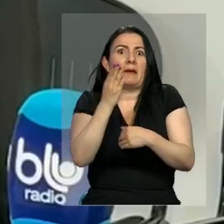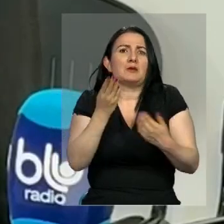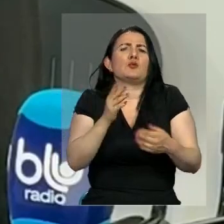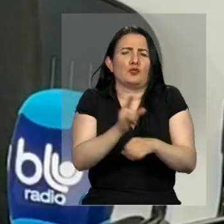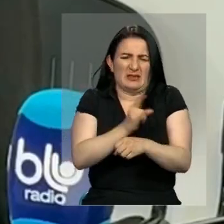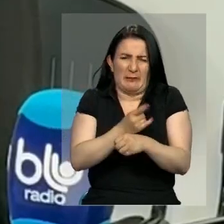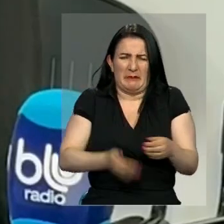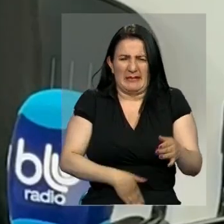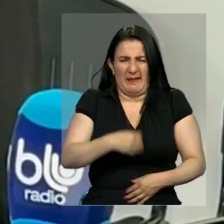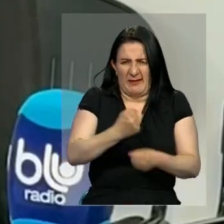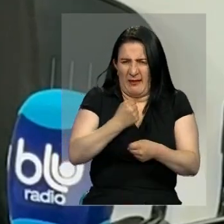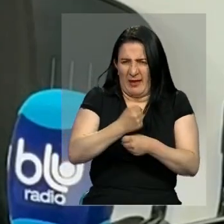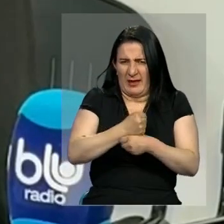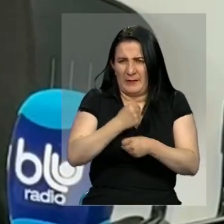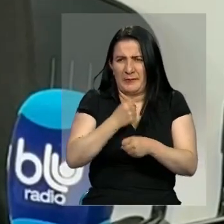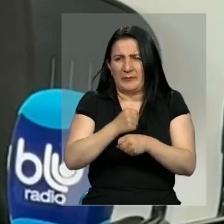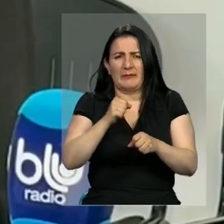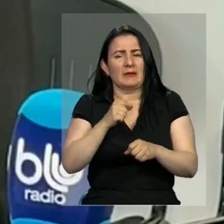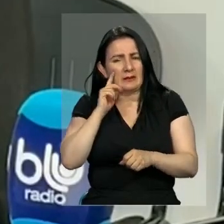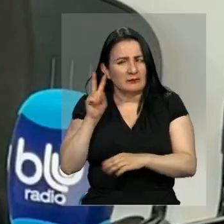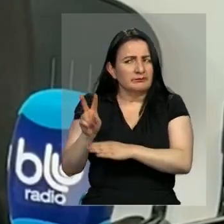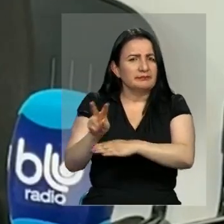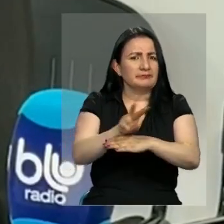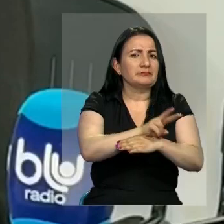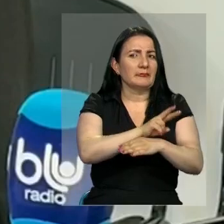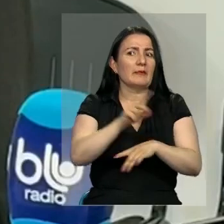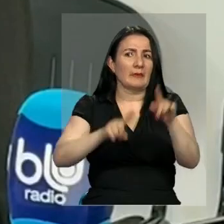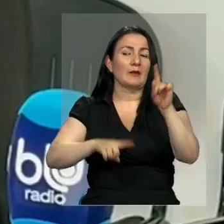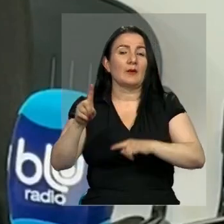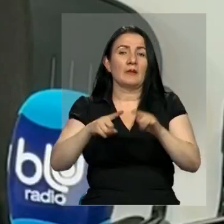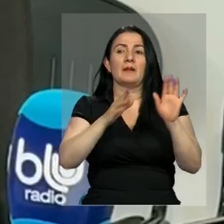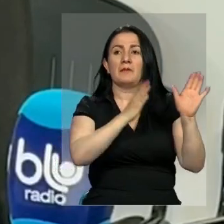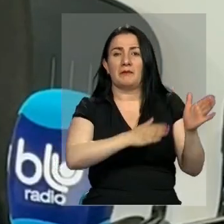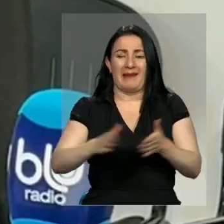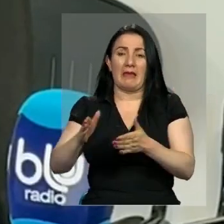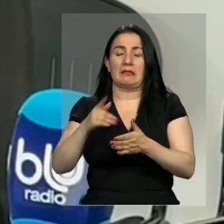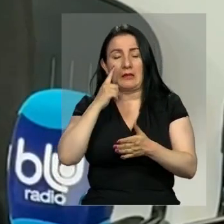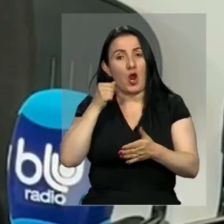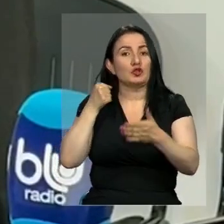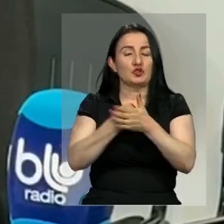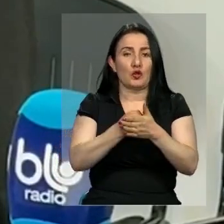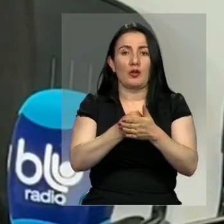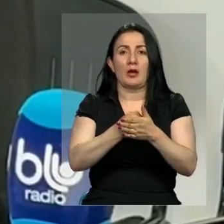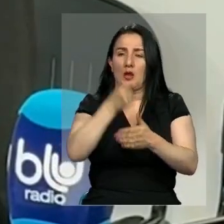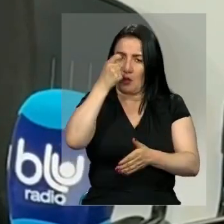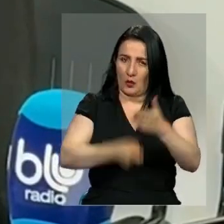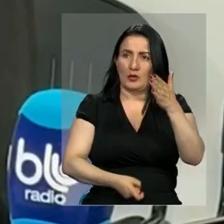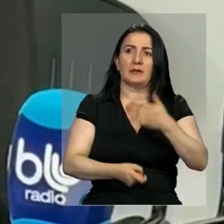baño. Estas son las sistematizaciones que estamos haciendo para hacer todo un plan de choque y un plan de